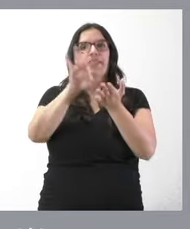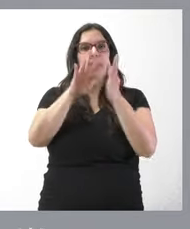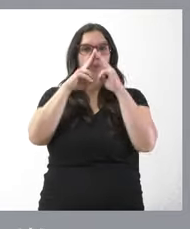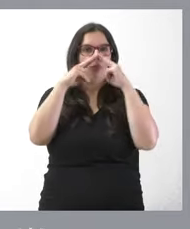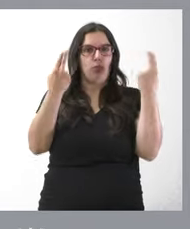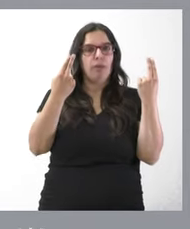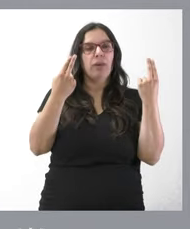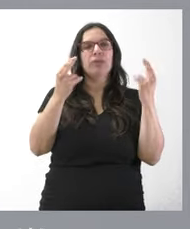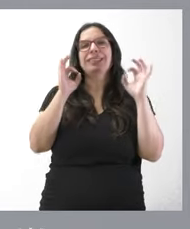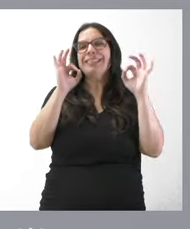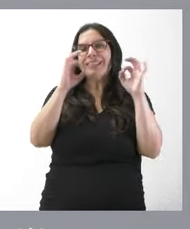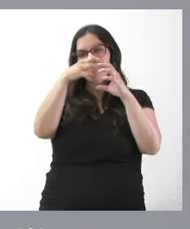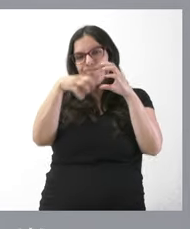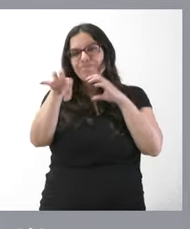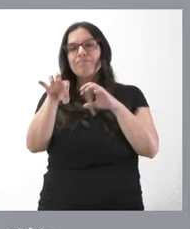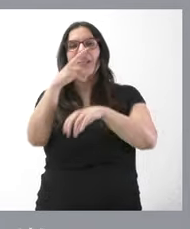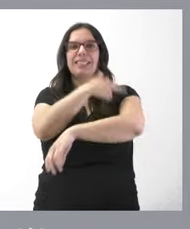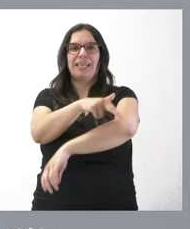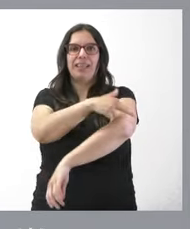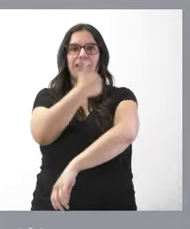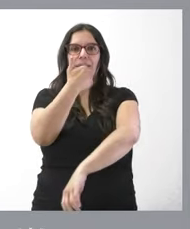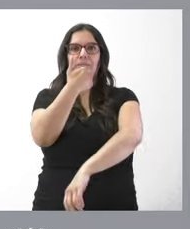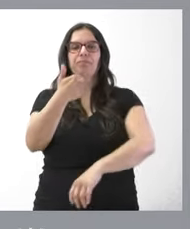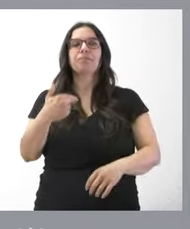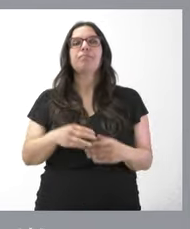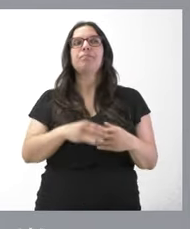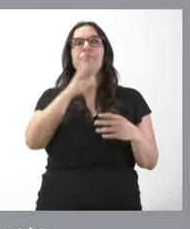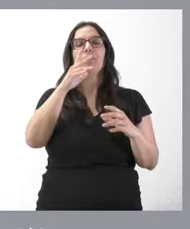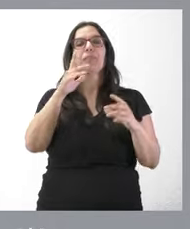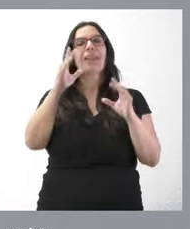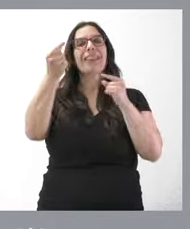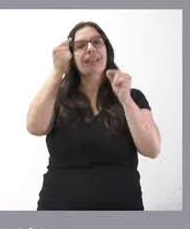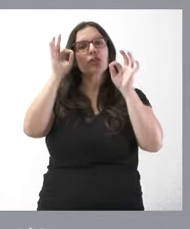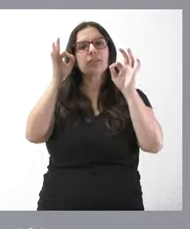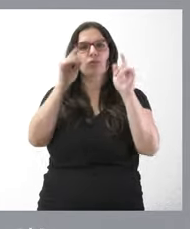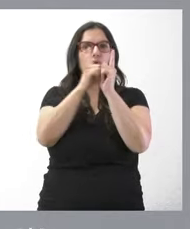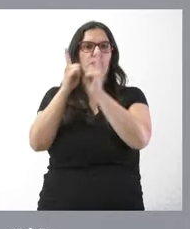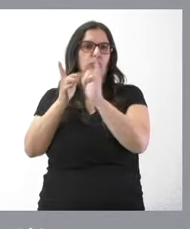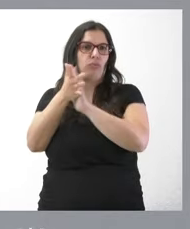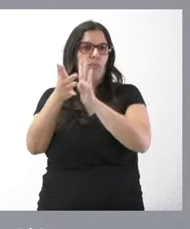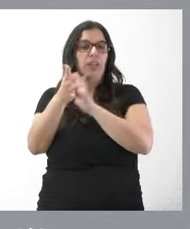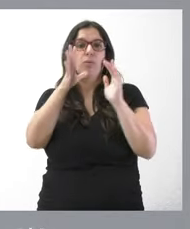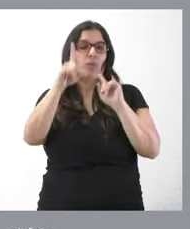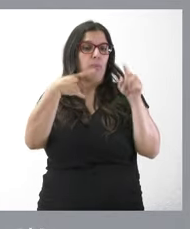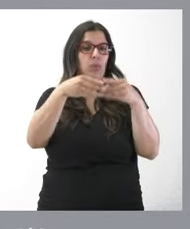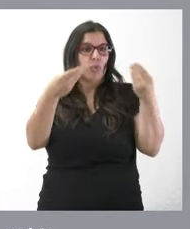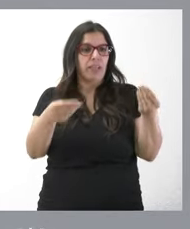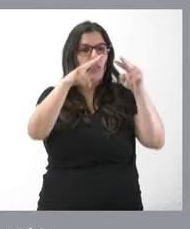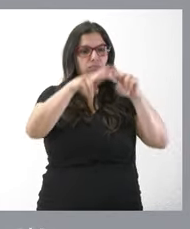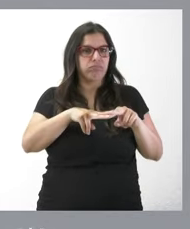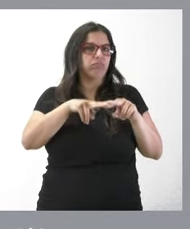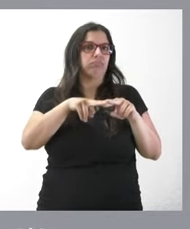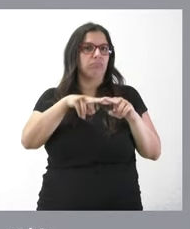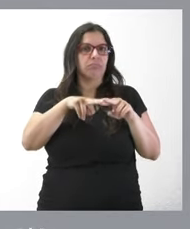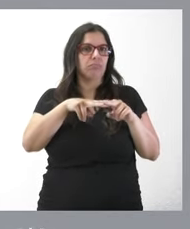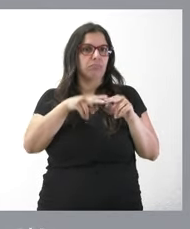específicamente, todavía más en el ámbito de la sanidad. Y paso a detallarlo, si quiera, muy brevemente, porque tienen ustedes toda la documentación para poderlo ampliar. En primer